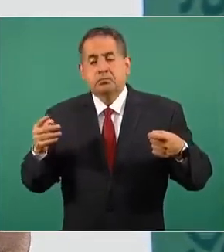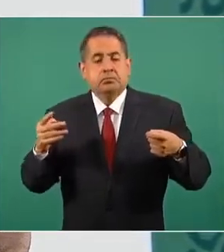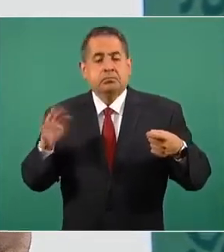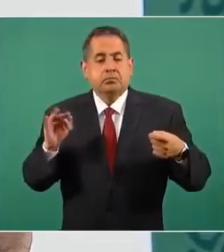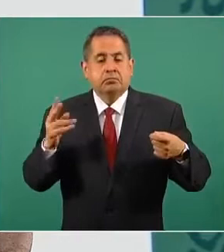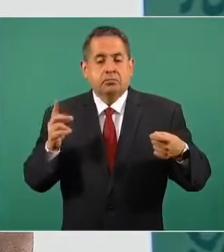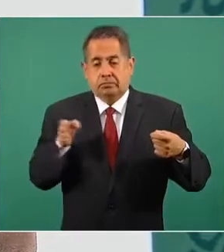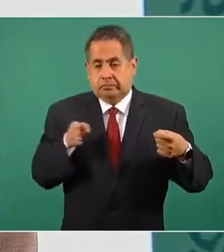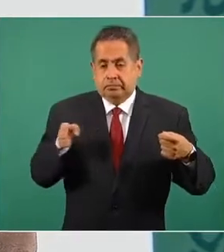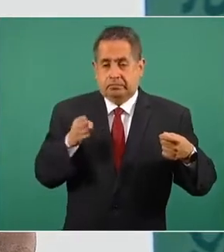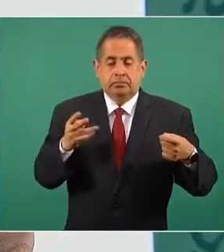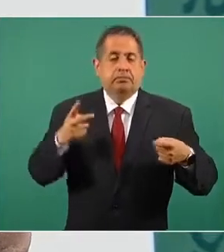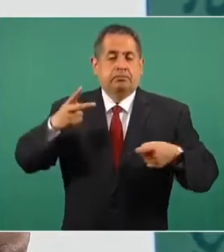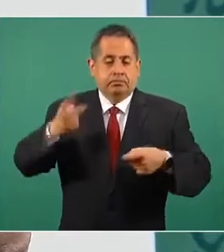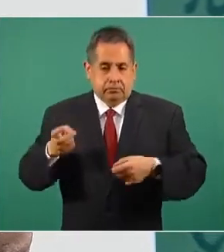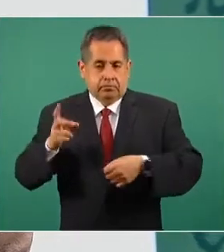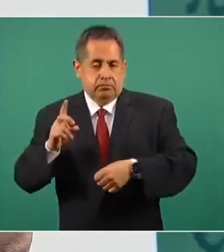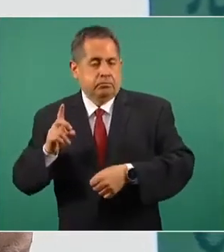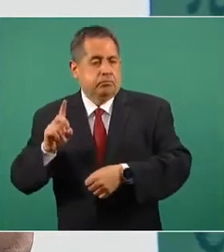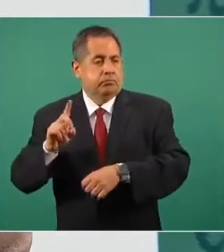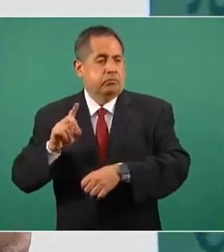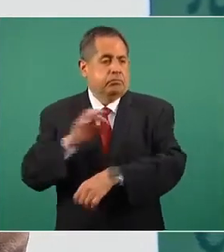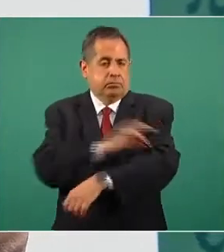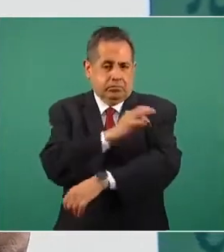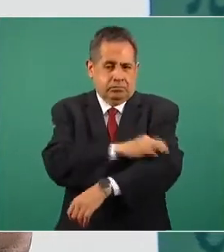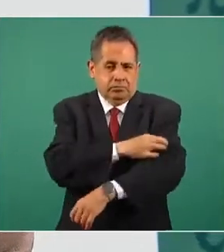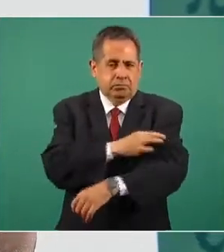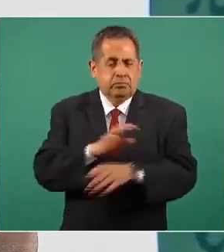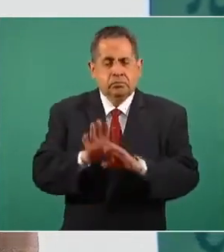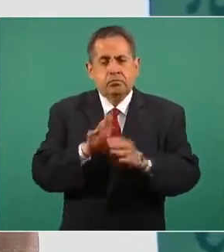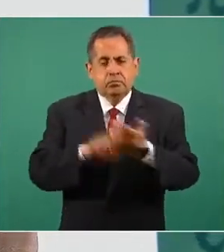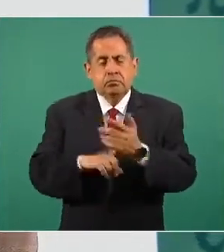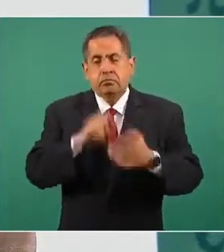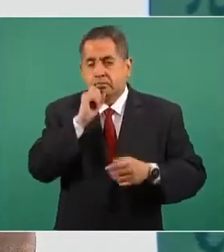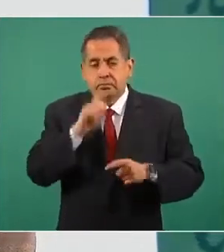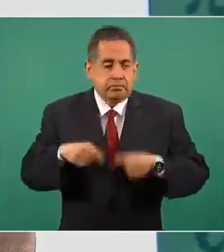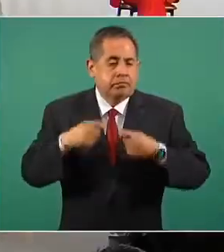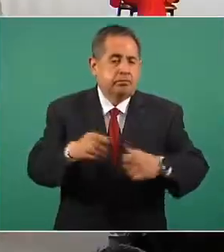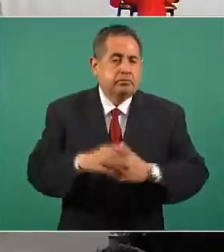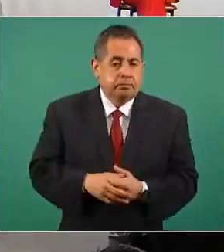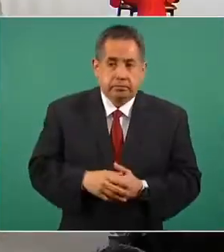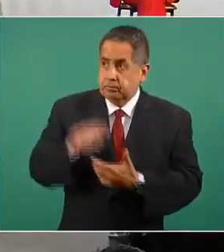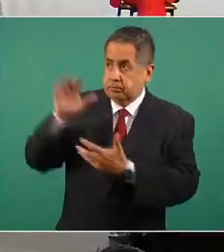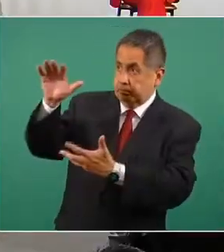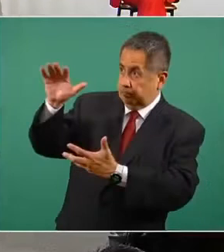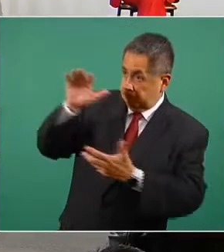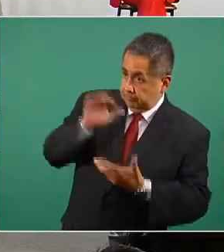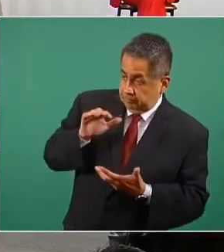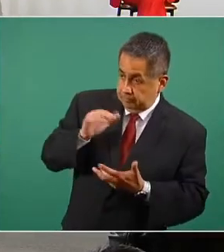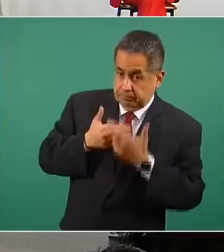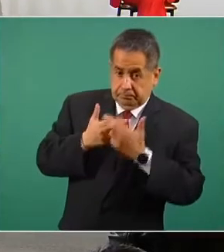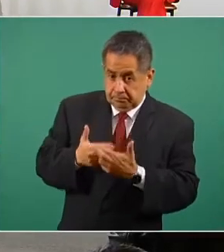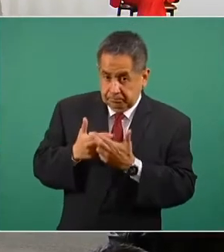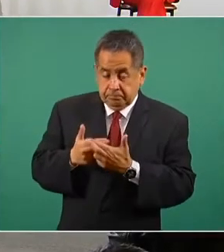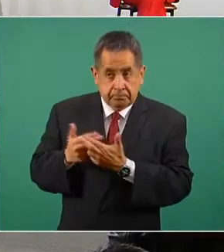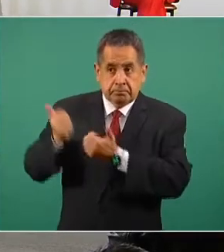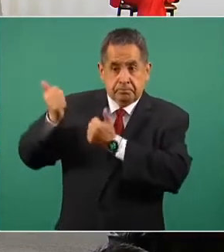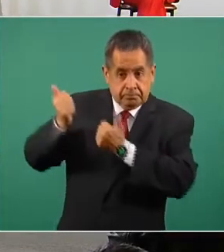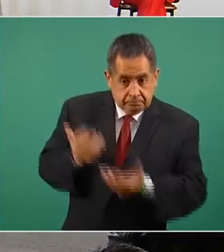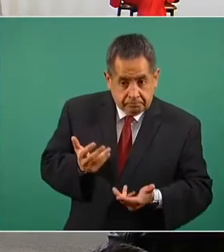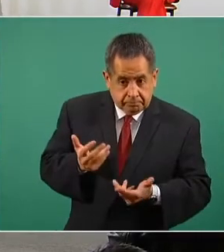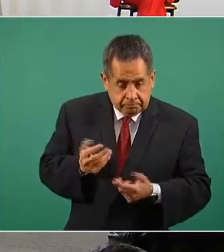segundas dosis va a seguir siendo conforme a tres criterios, la disponibilidad respecto al arribo de nuevas